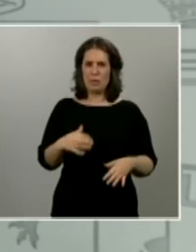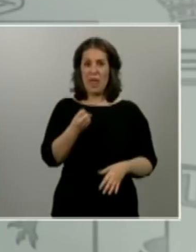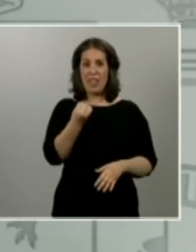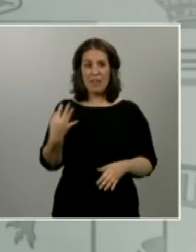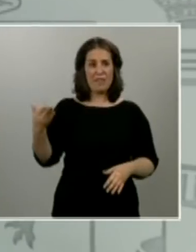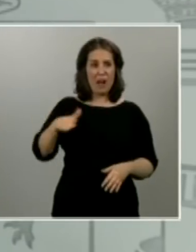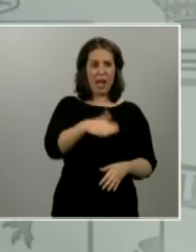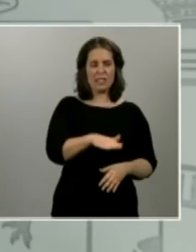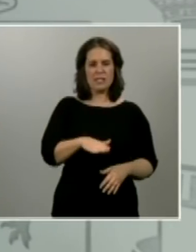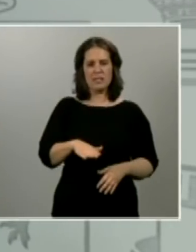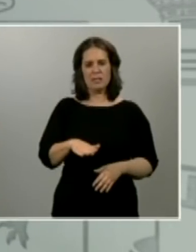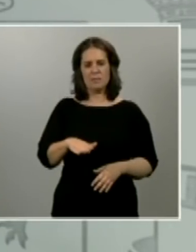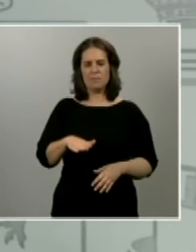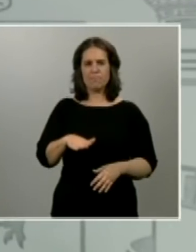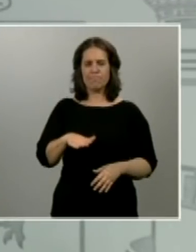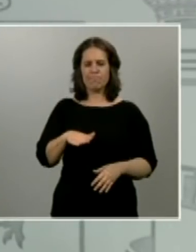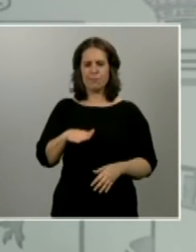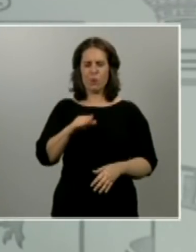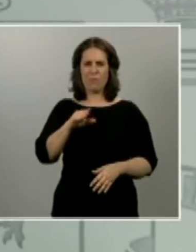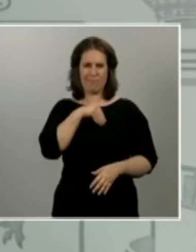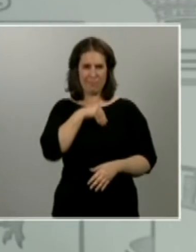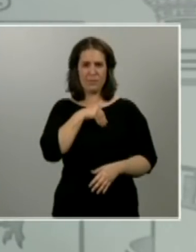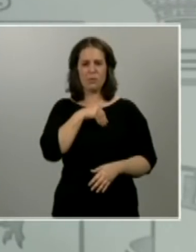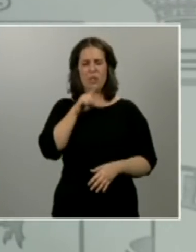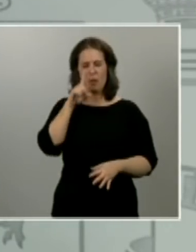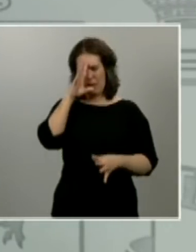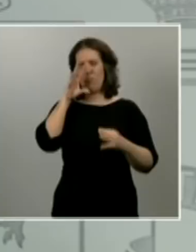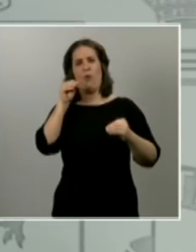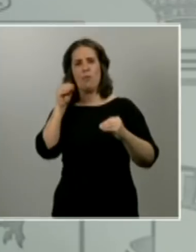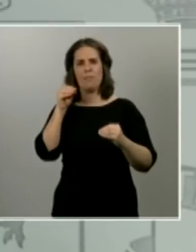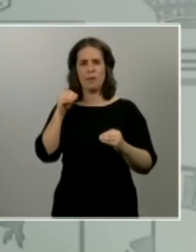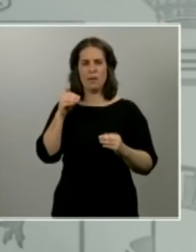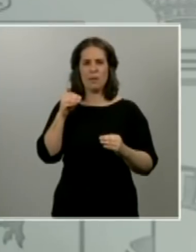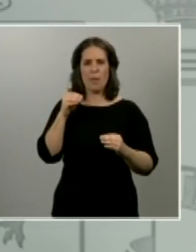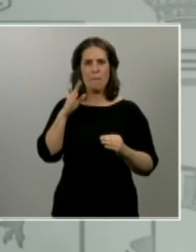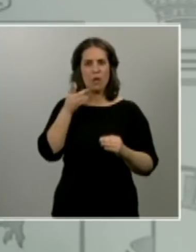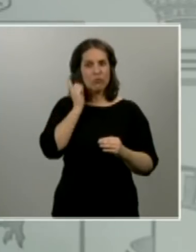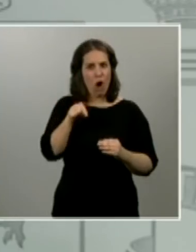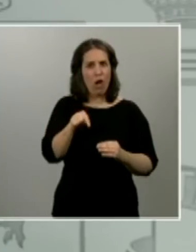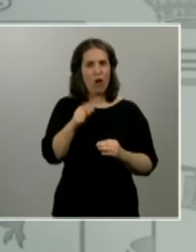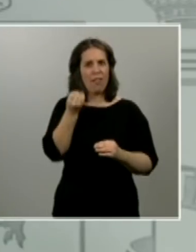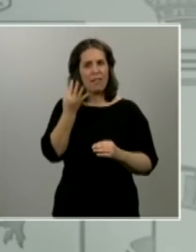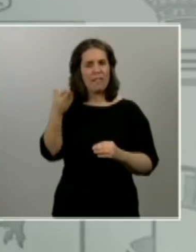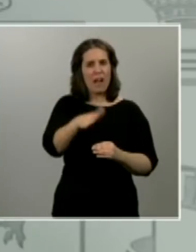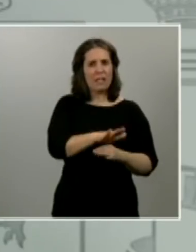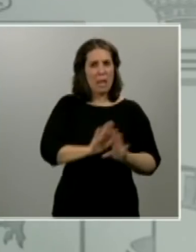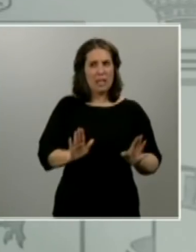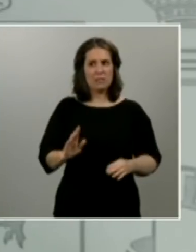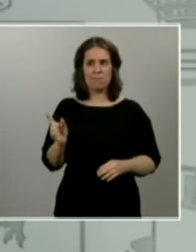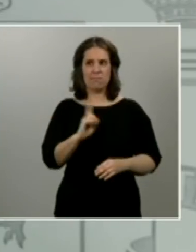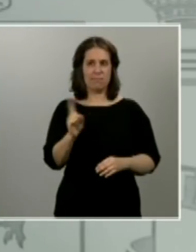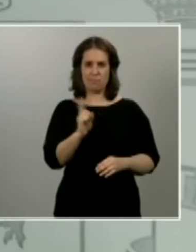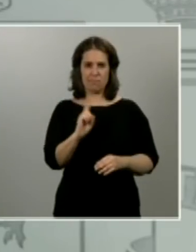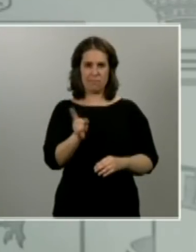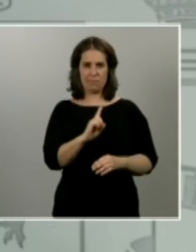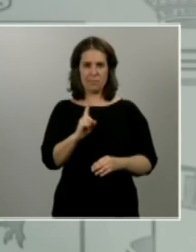también nos aturden, pero no son las únicas que llegan. Y me gustaría también subrayarlo, no son las únicas que llegan. Hoy sabemos que estas